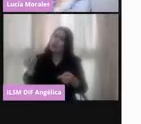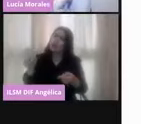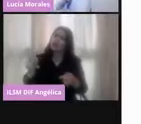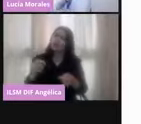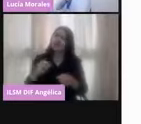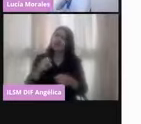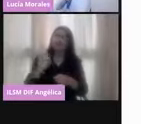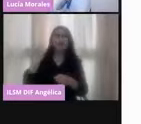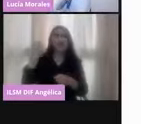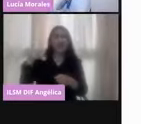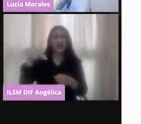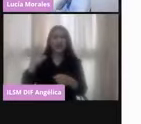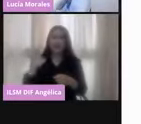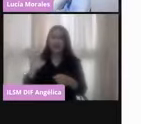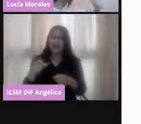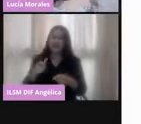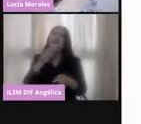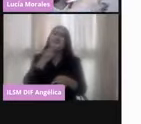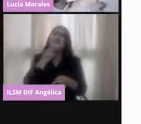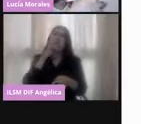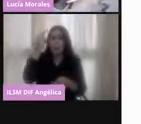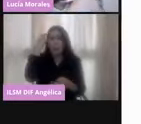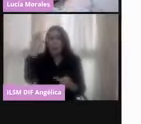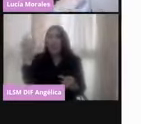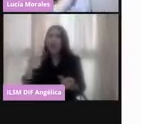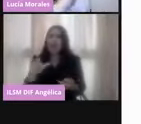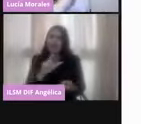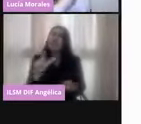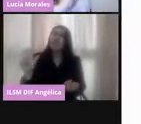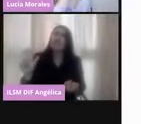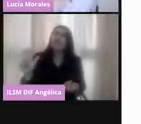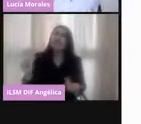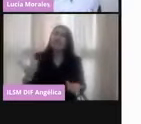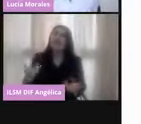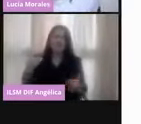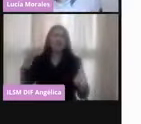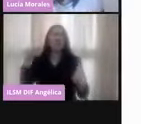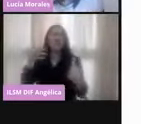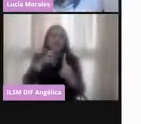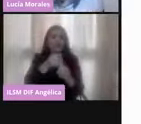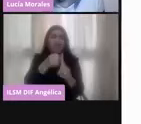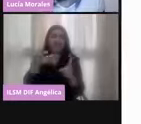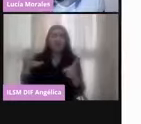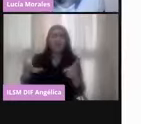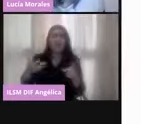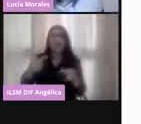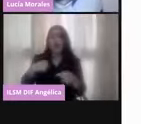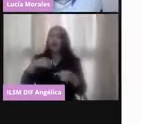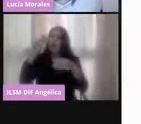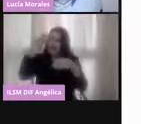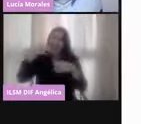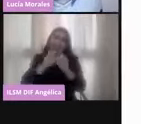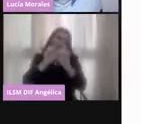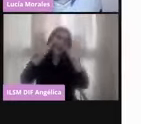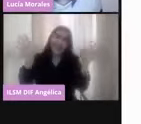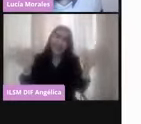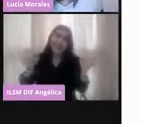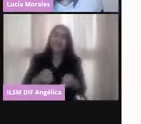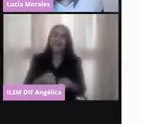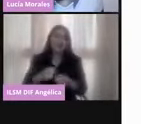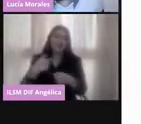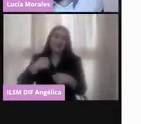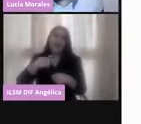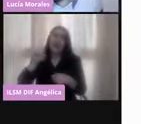utilizamos la credencial para votar? ¿Cuál es la finalidad de la credencial para votar? La finalidad yo la tengo clarísima porque su nombre lo dice. La